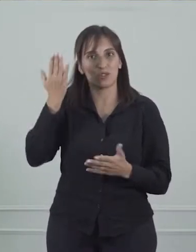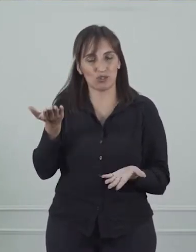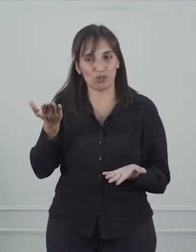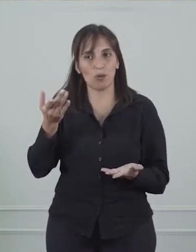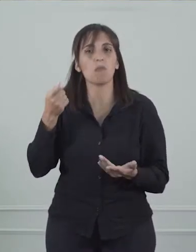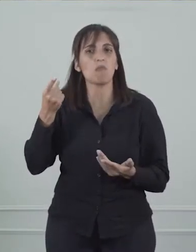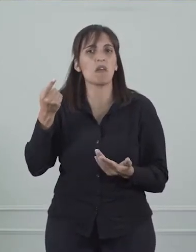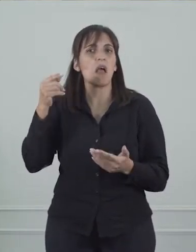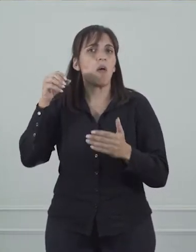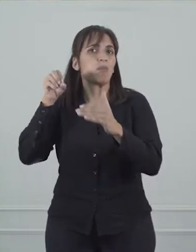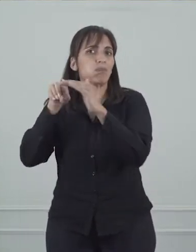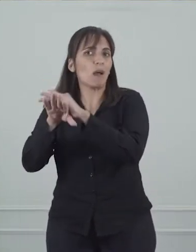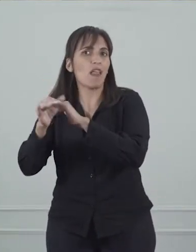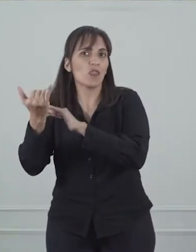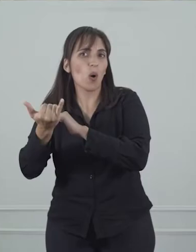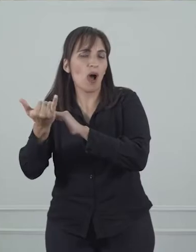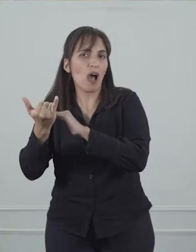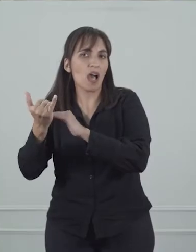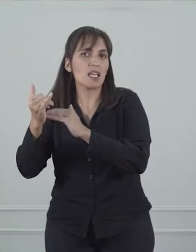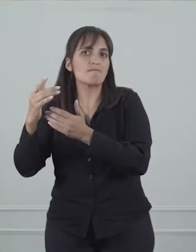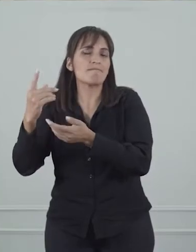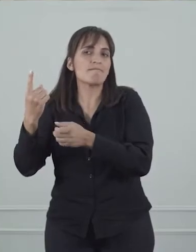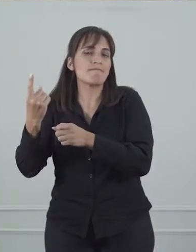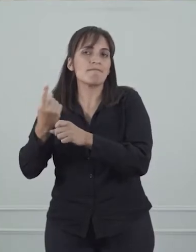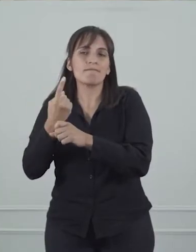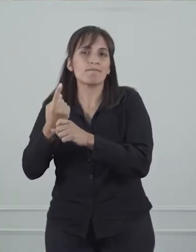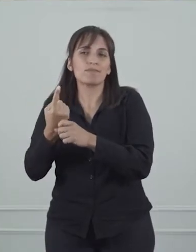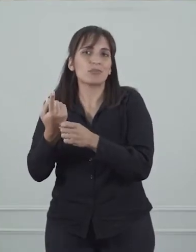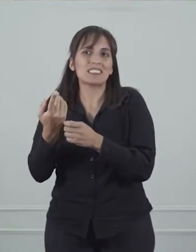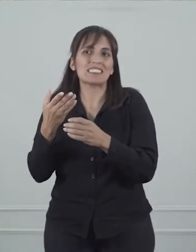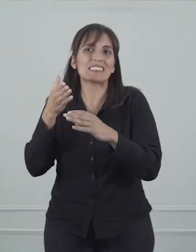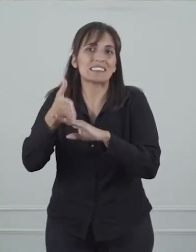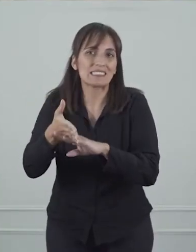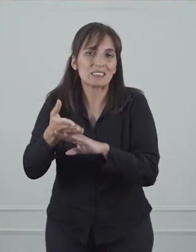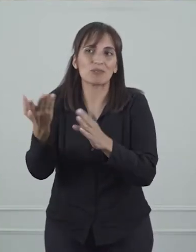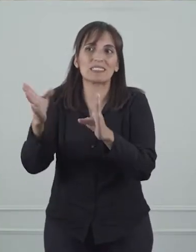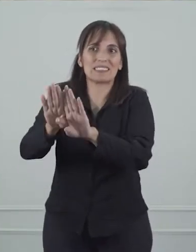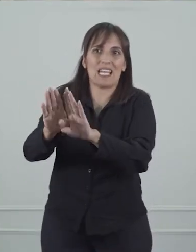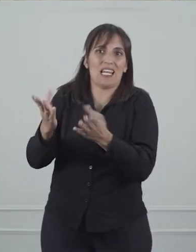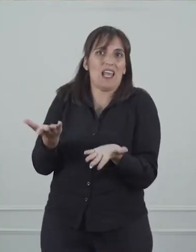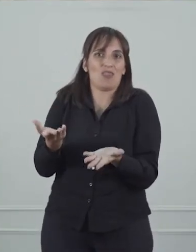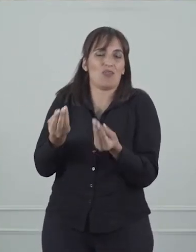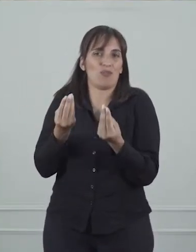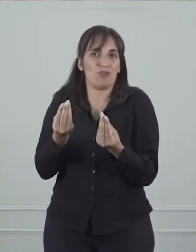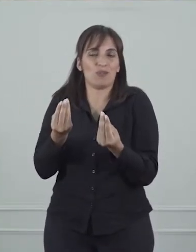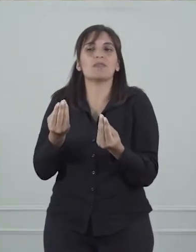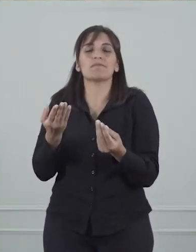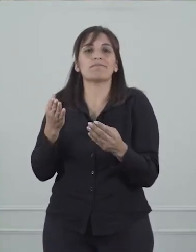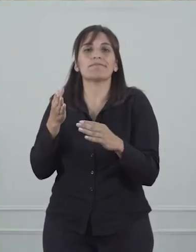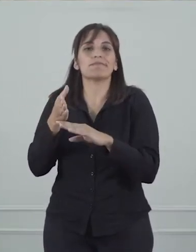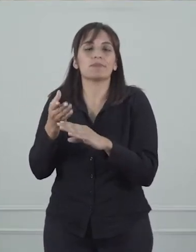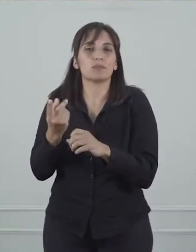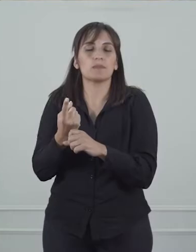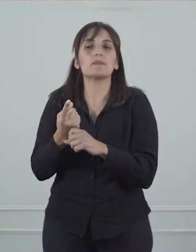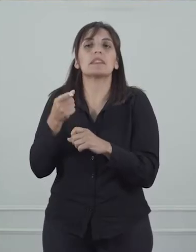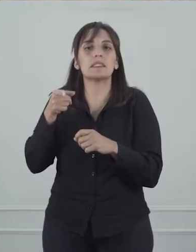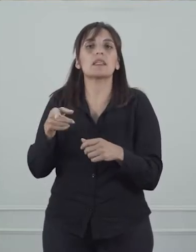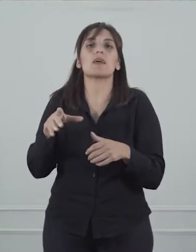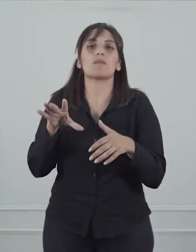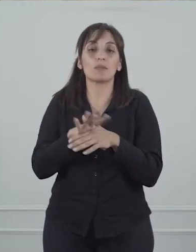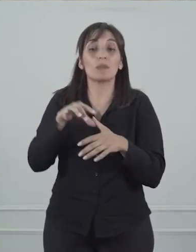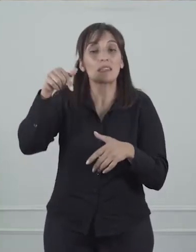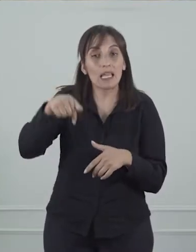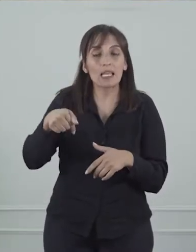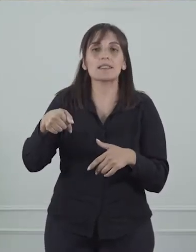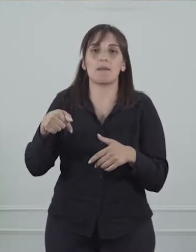pero al haber estado cerrados los bancos, no pudieron hacerse con el dinero. Así que estas son las personas que